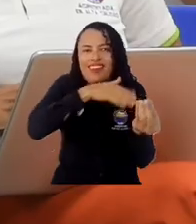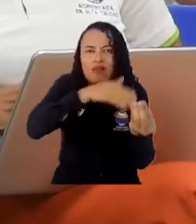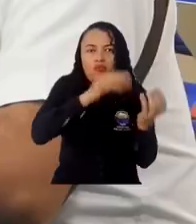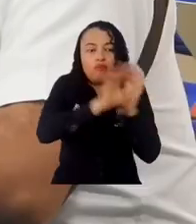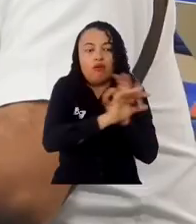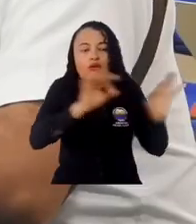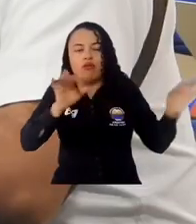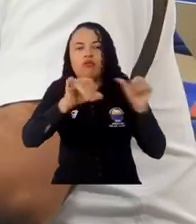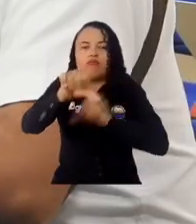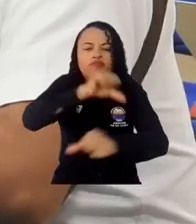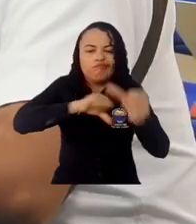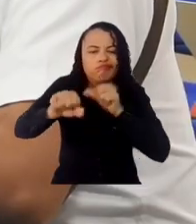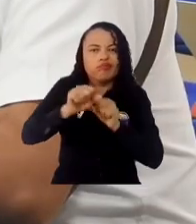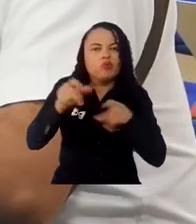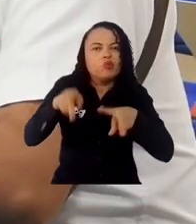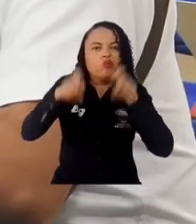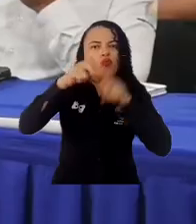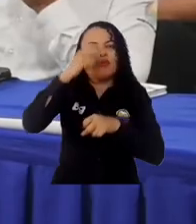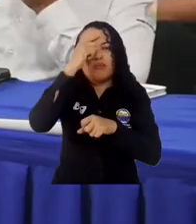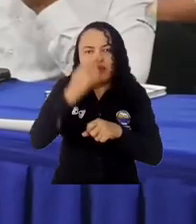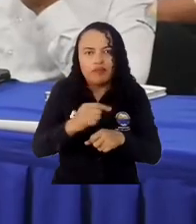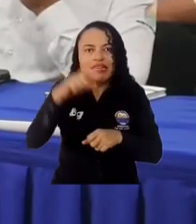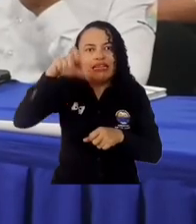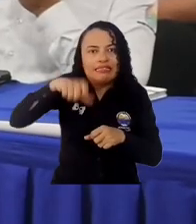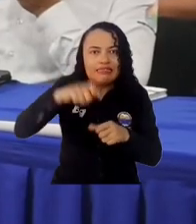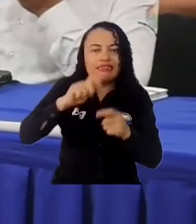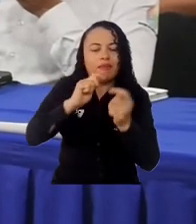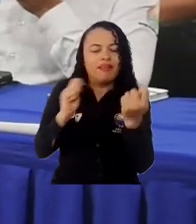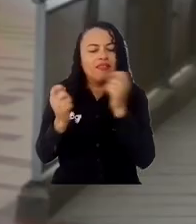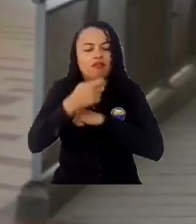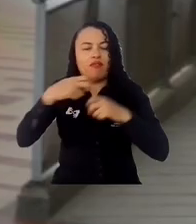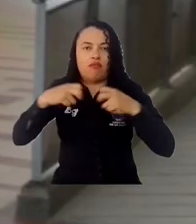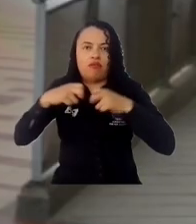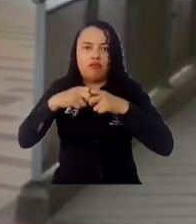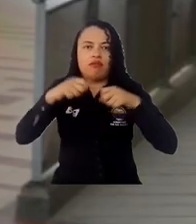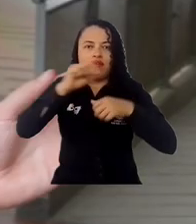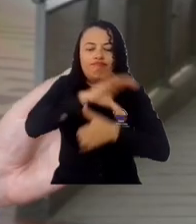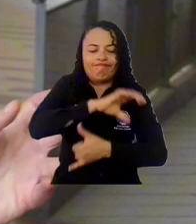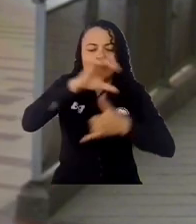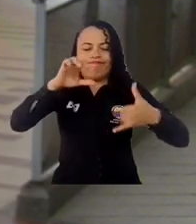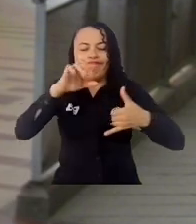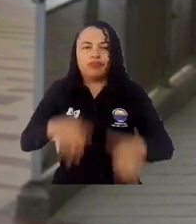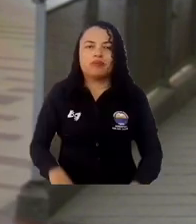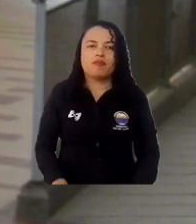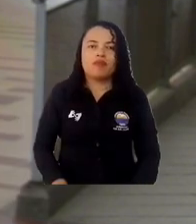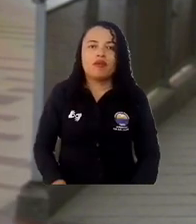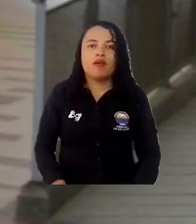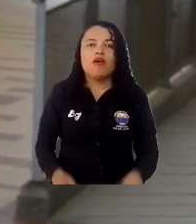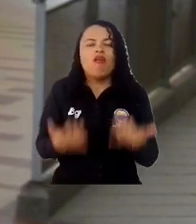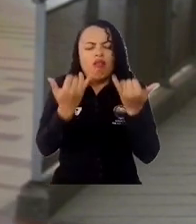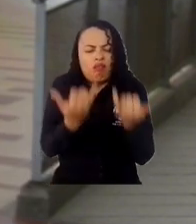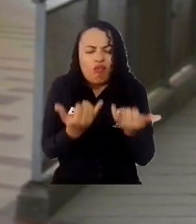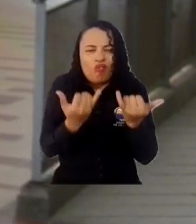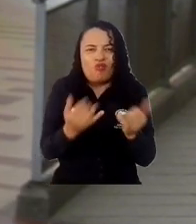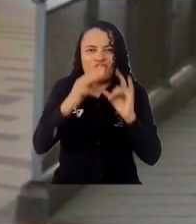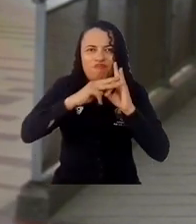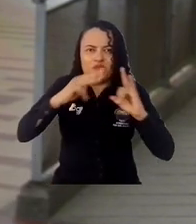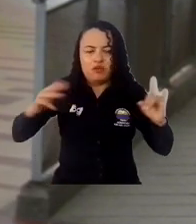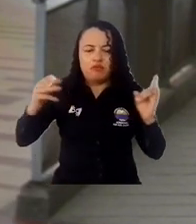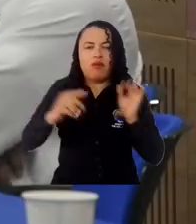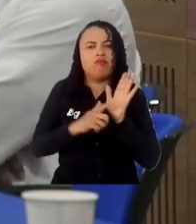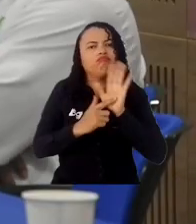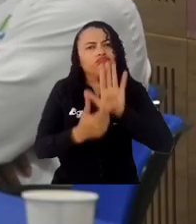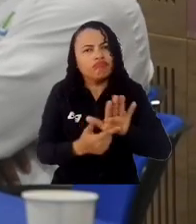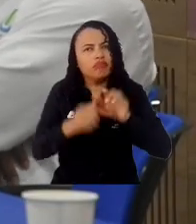perfiles que requiere la política de transición energética en el Caribe colombiano. Mucho de lo que se nos presentó hoy aquí con la Universidad del